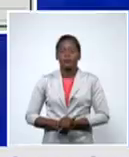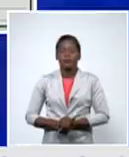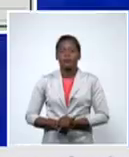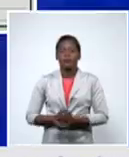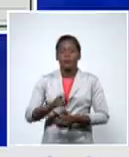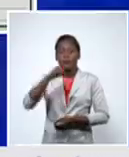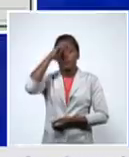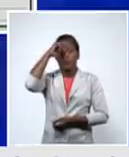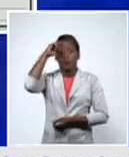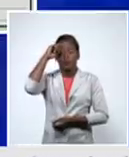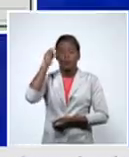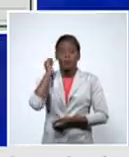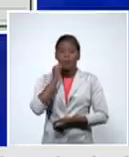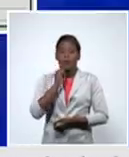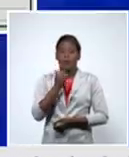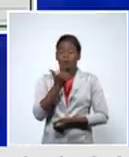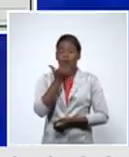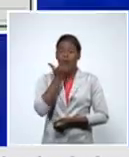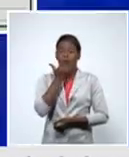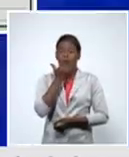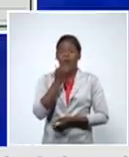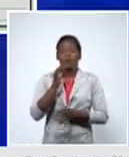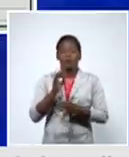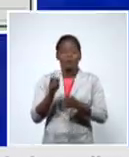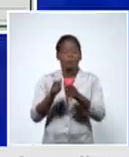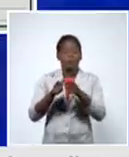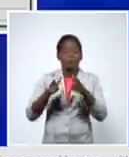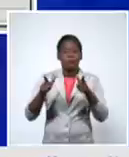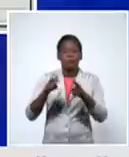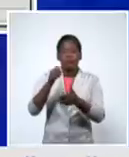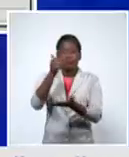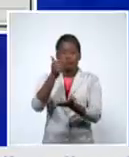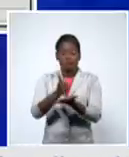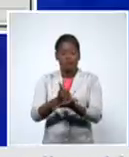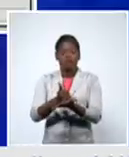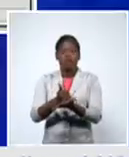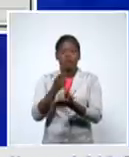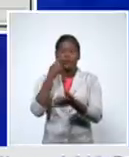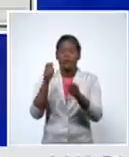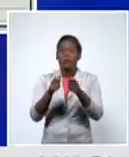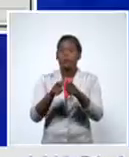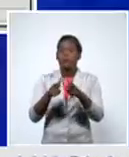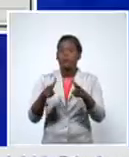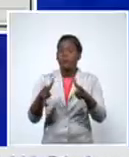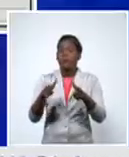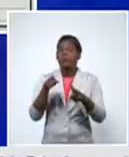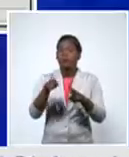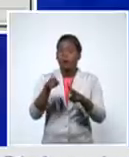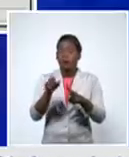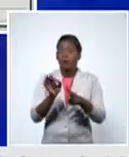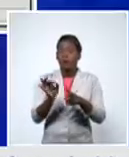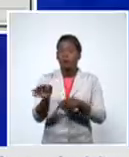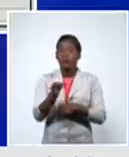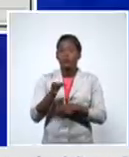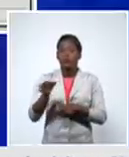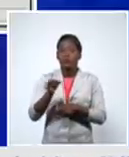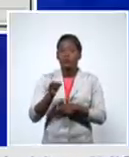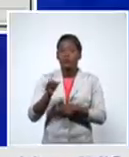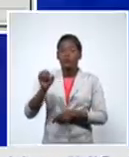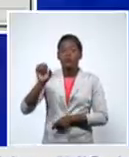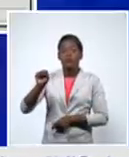municipio Cabecera es el de mayor afectación el de mayor tasa le sigue la cierpe